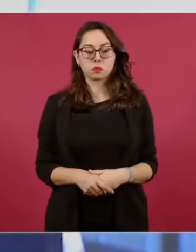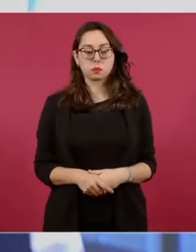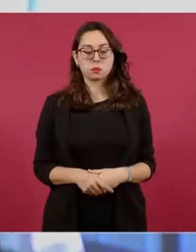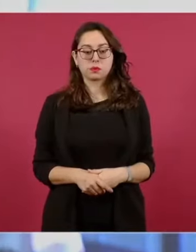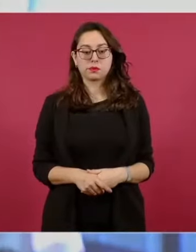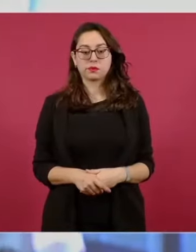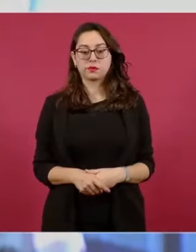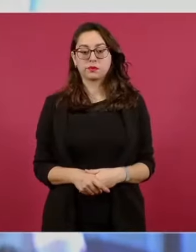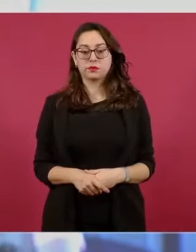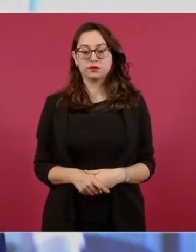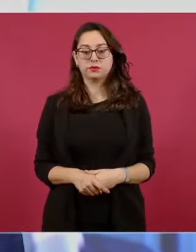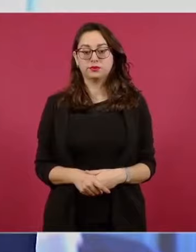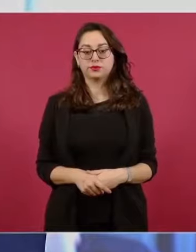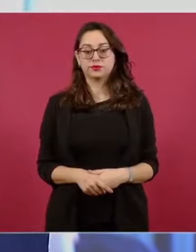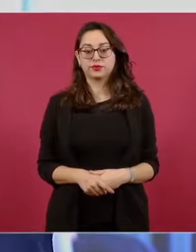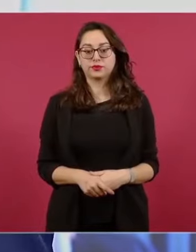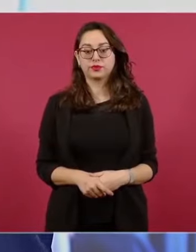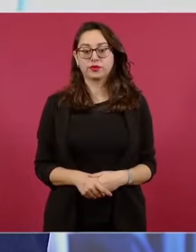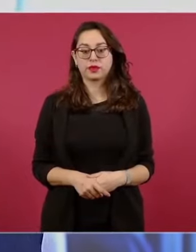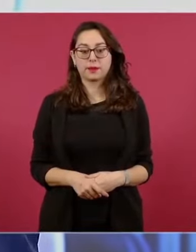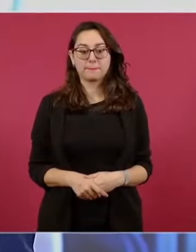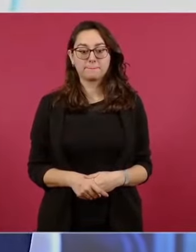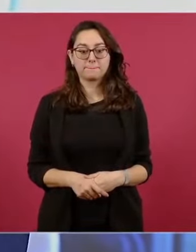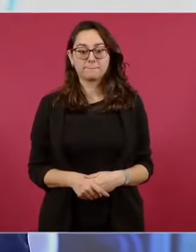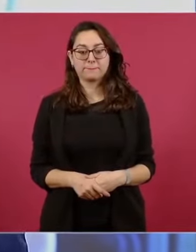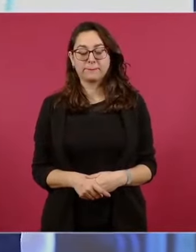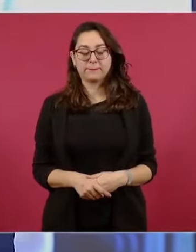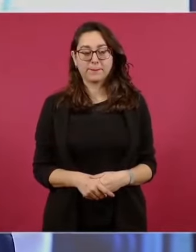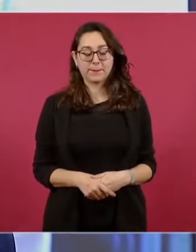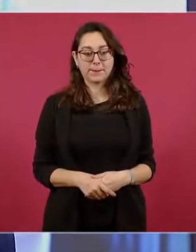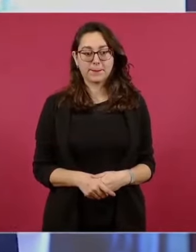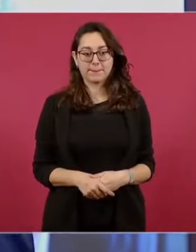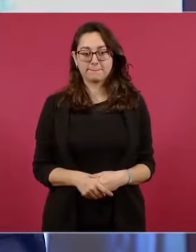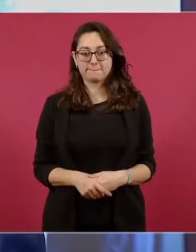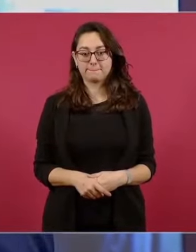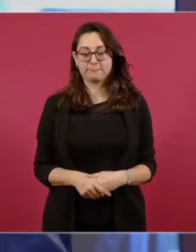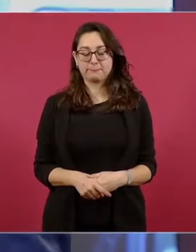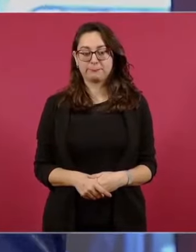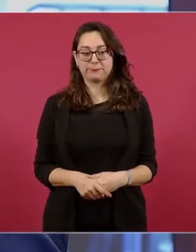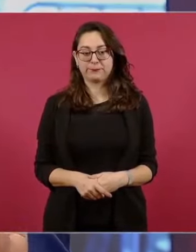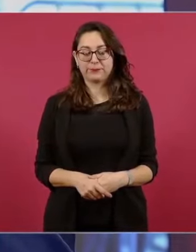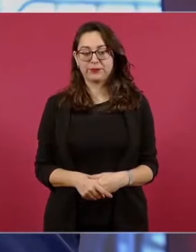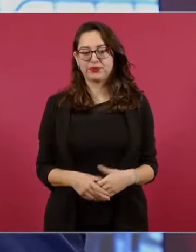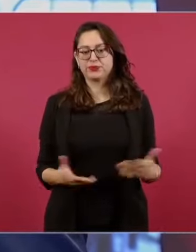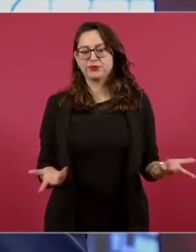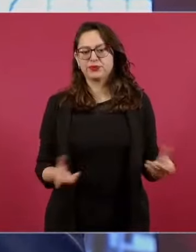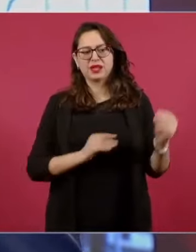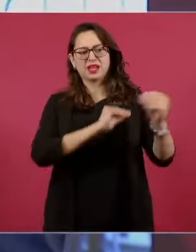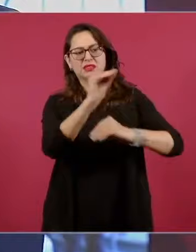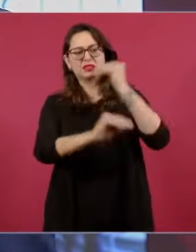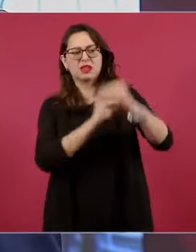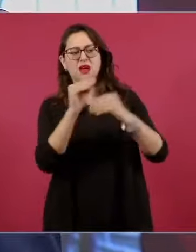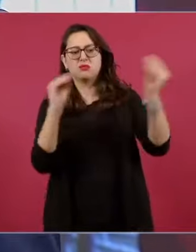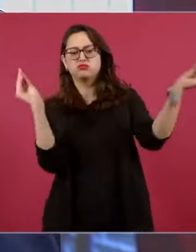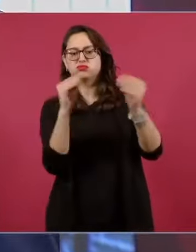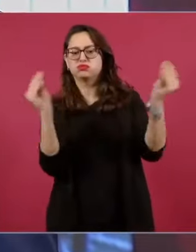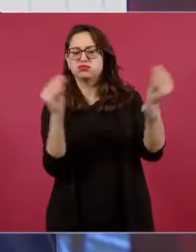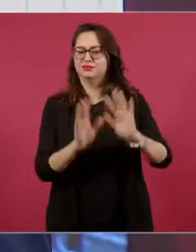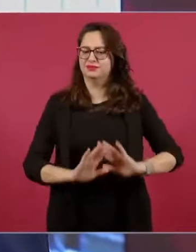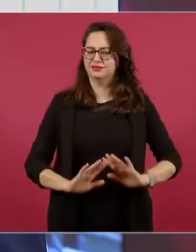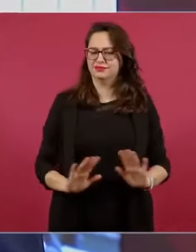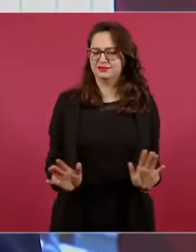Entonces, eso no de ninguna manera es un pleito. Pues nada más